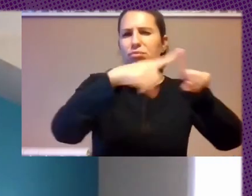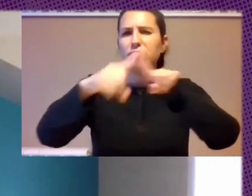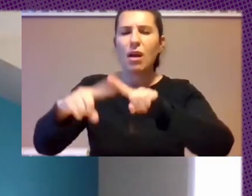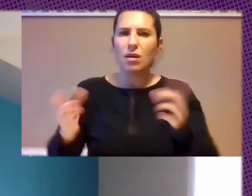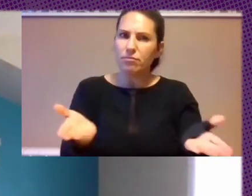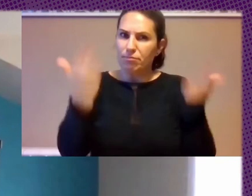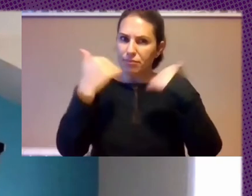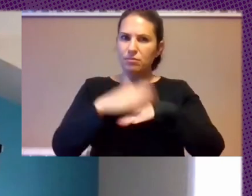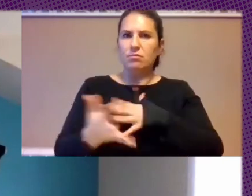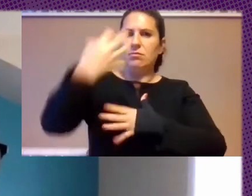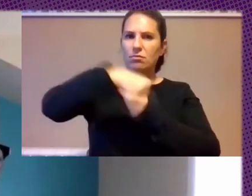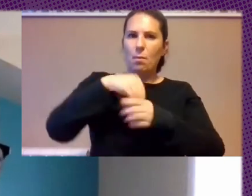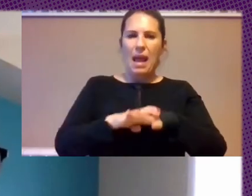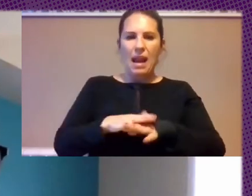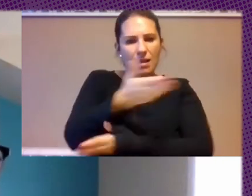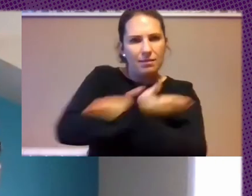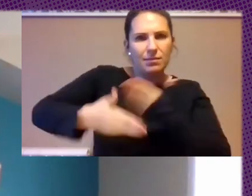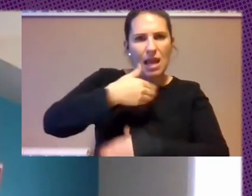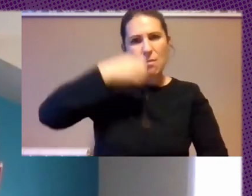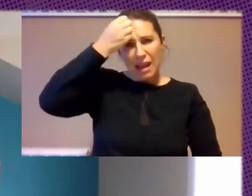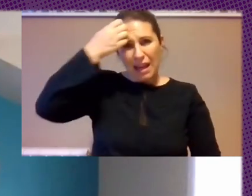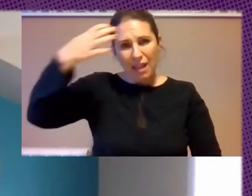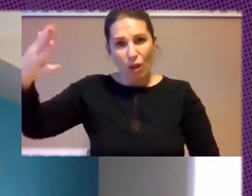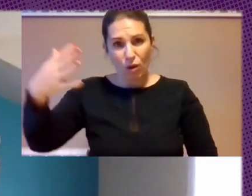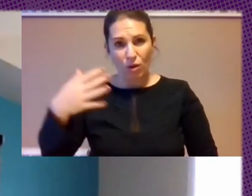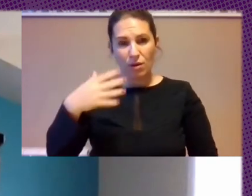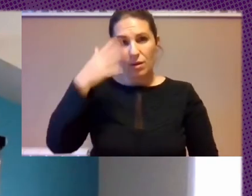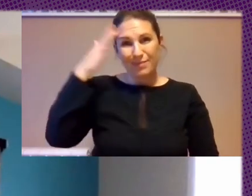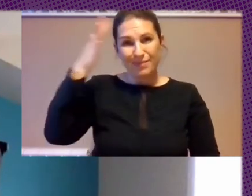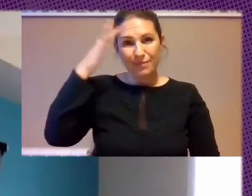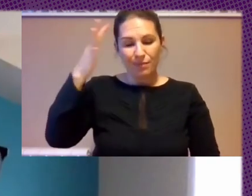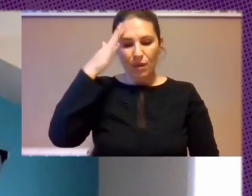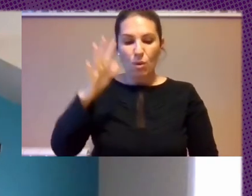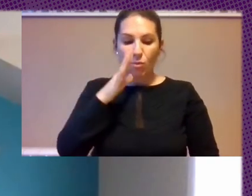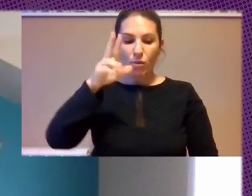Imaginación Porque La Imaginación Siempre Es También Una Actividad Colectiva